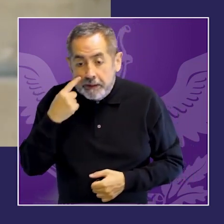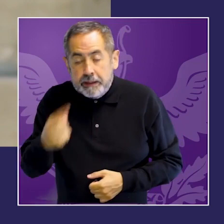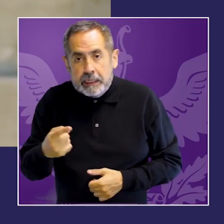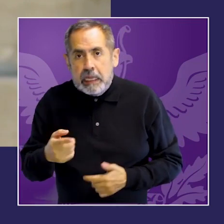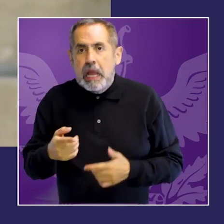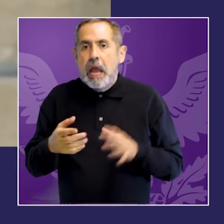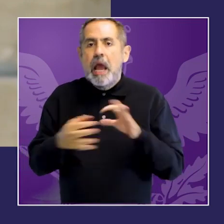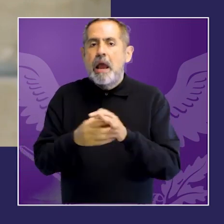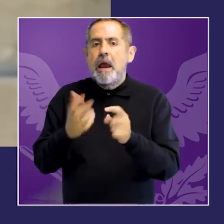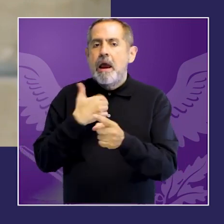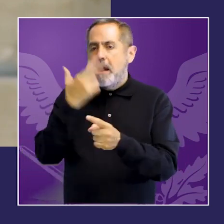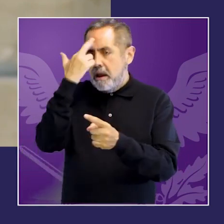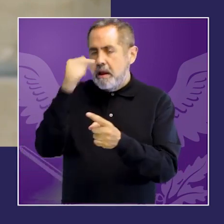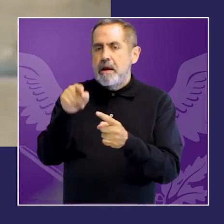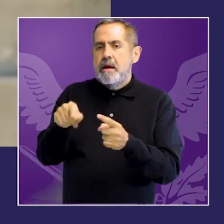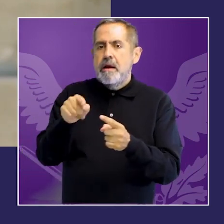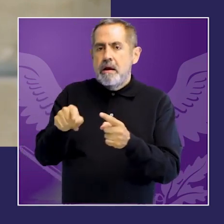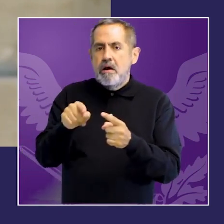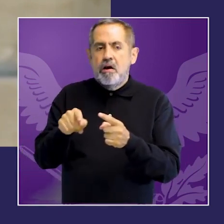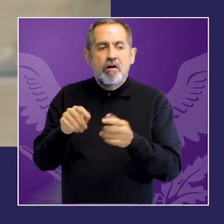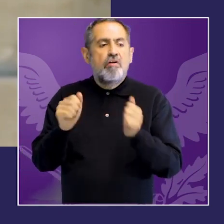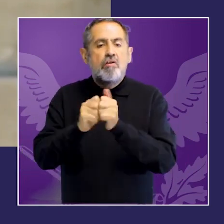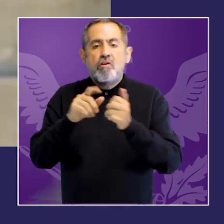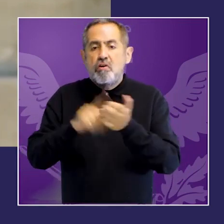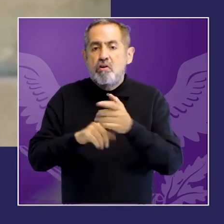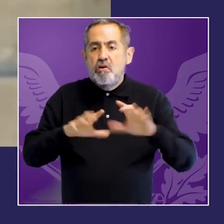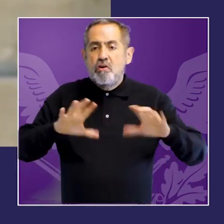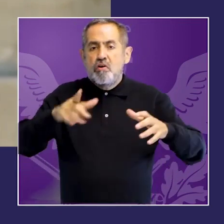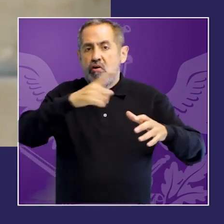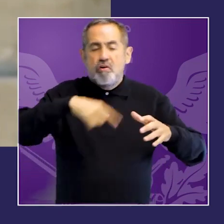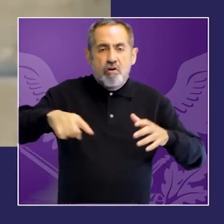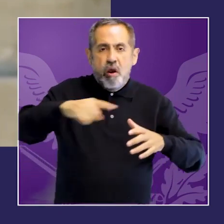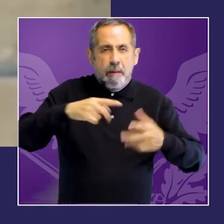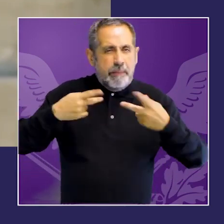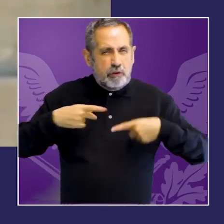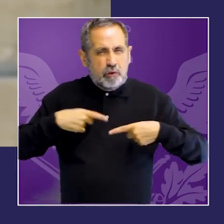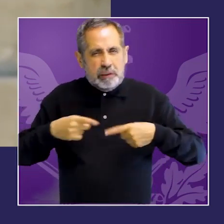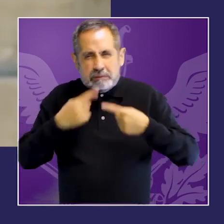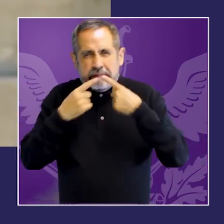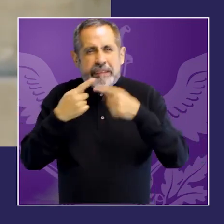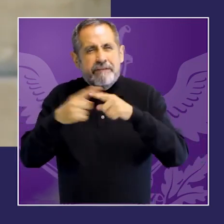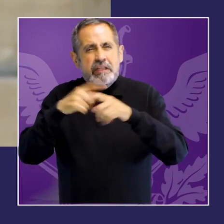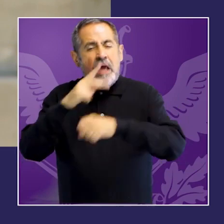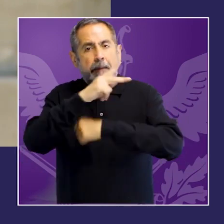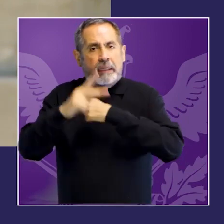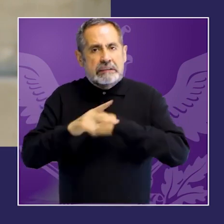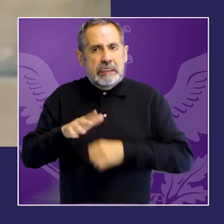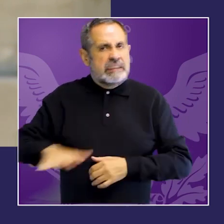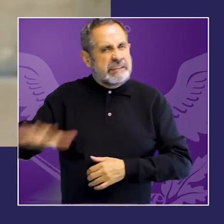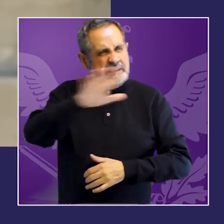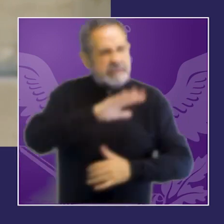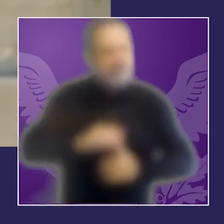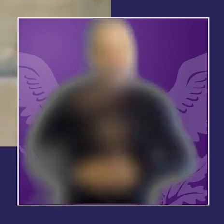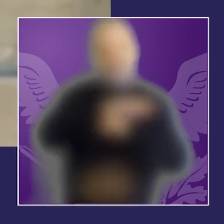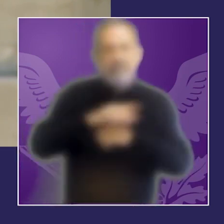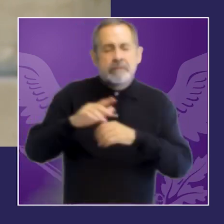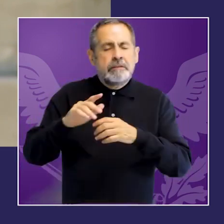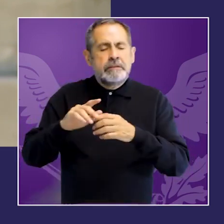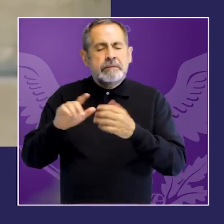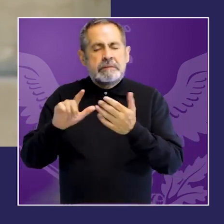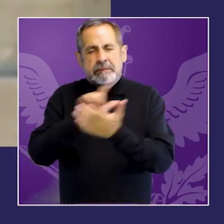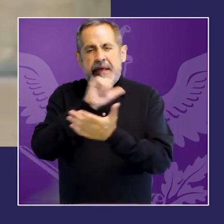su aprobación. Segundo hallazgo el Poder Judicial ha respondido con el